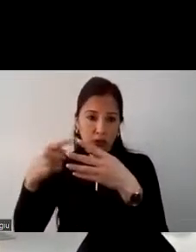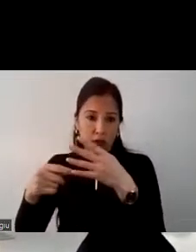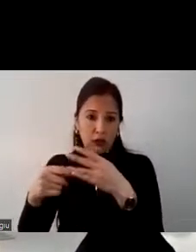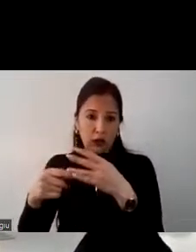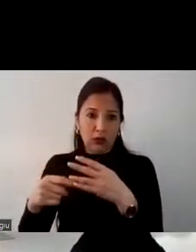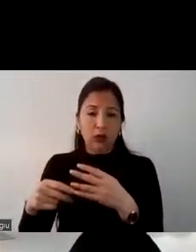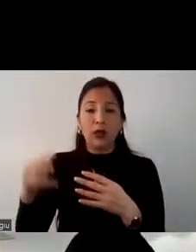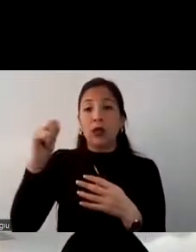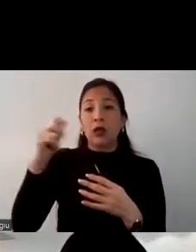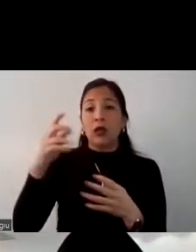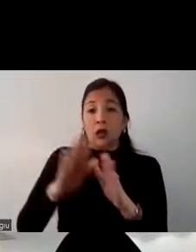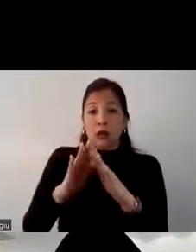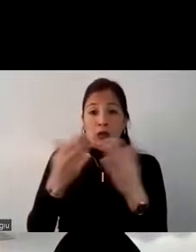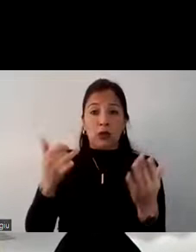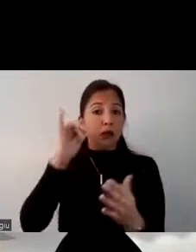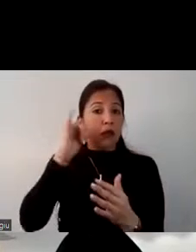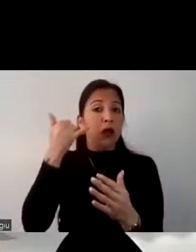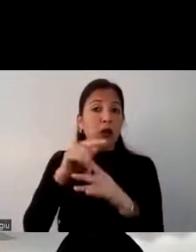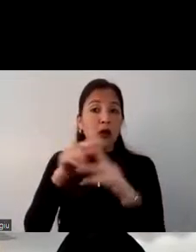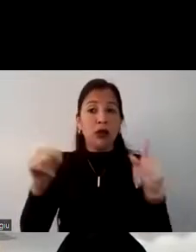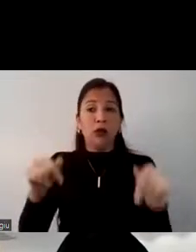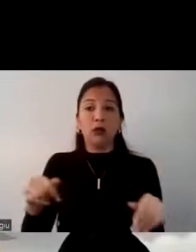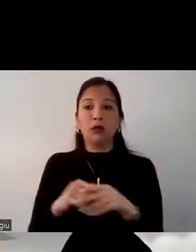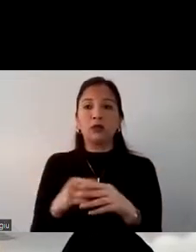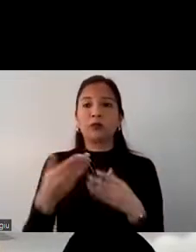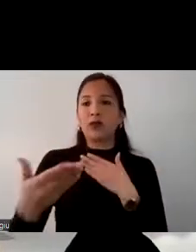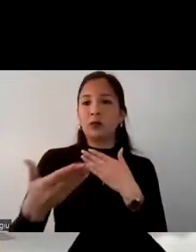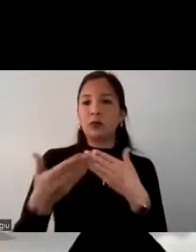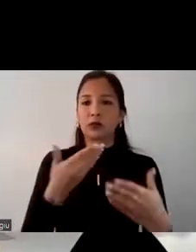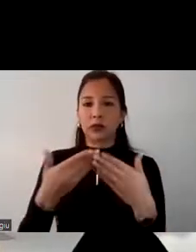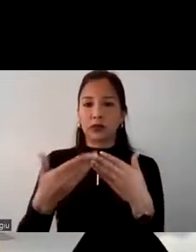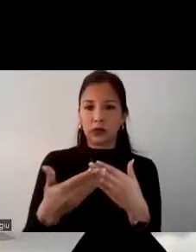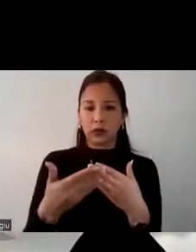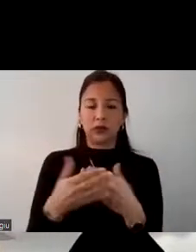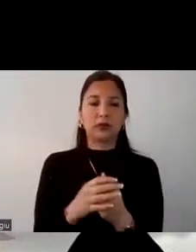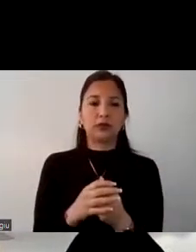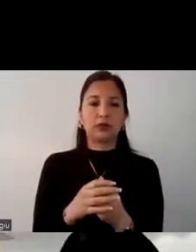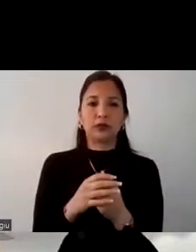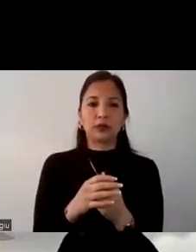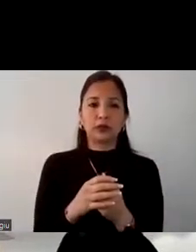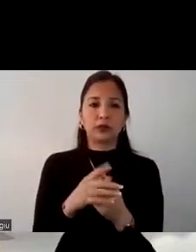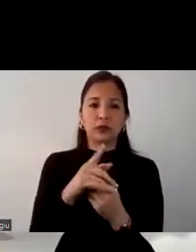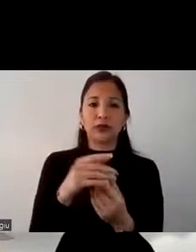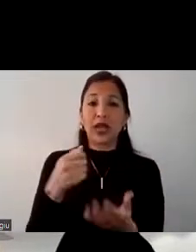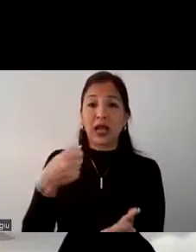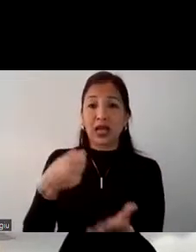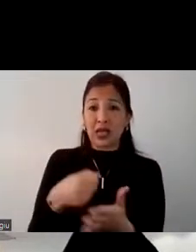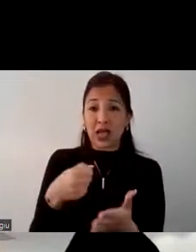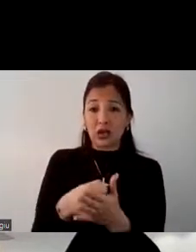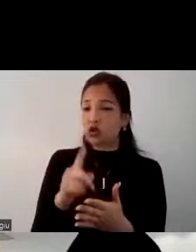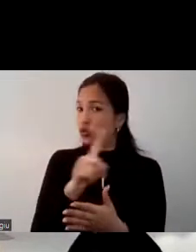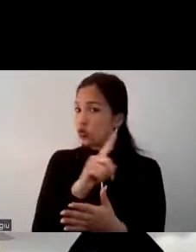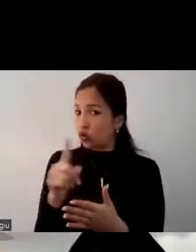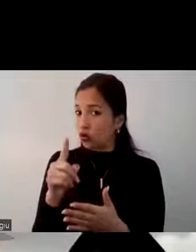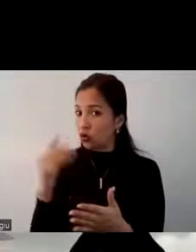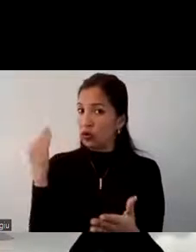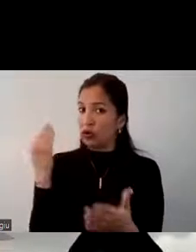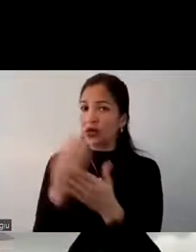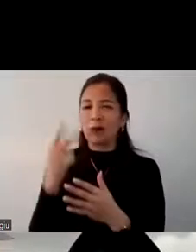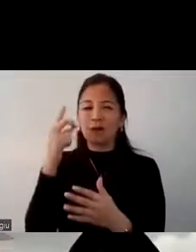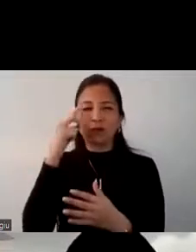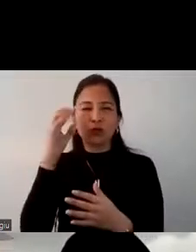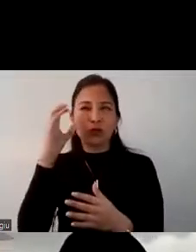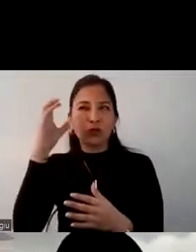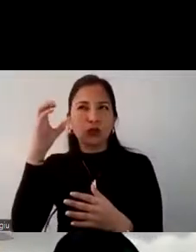electrónico y por lo que es presencial esto no es exactamente el gasto que ellos están haciendo es una mirada